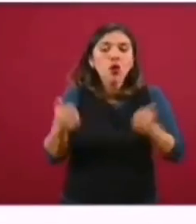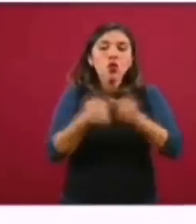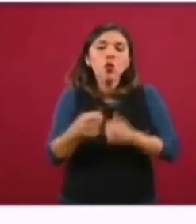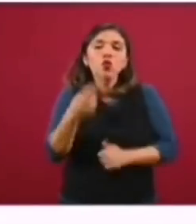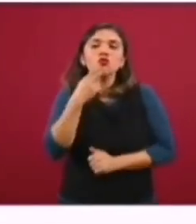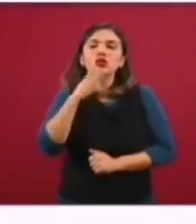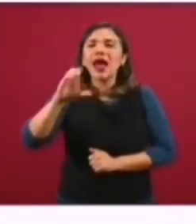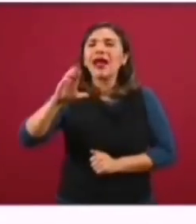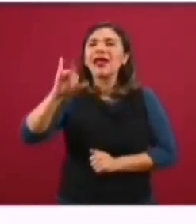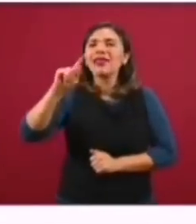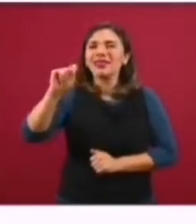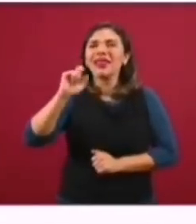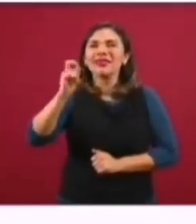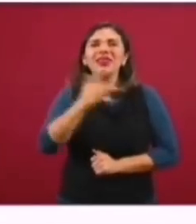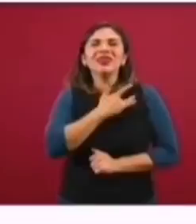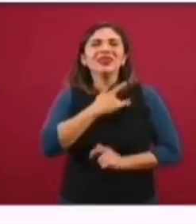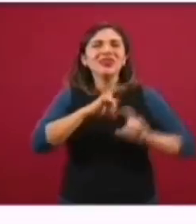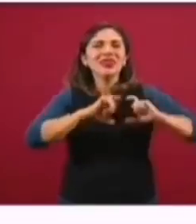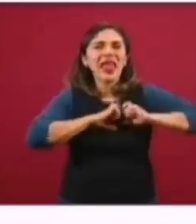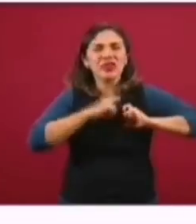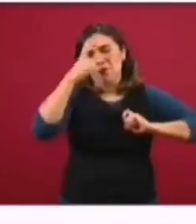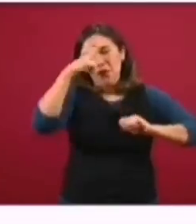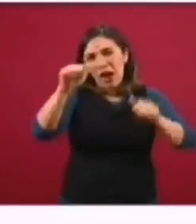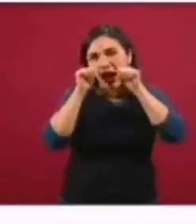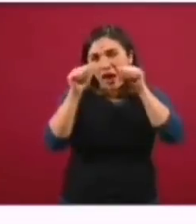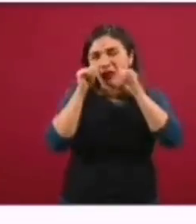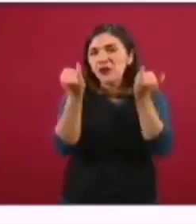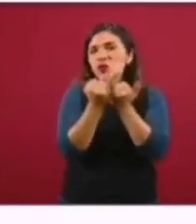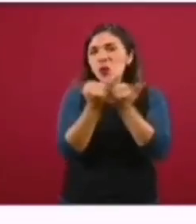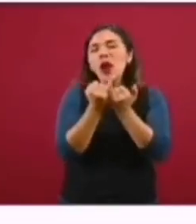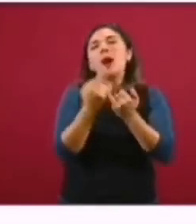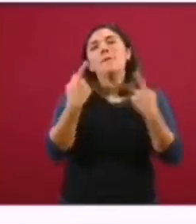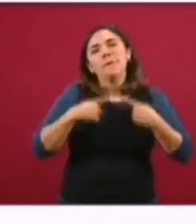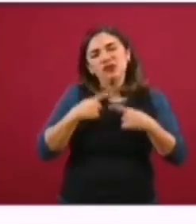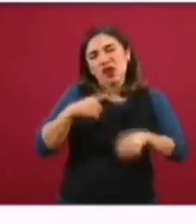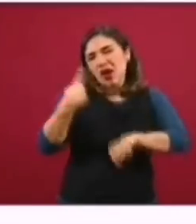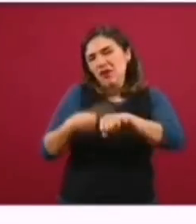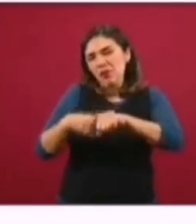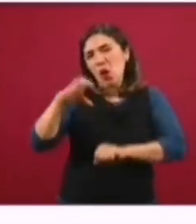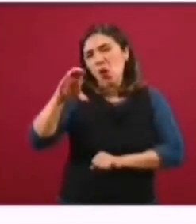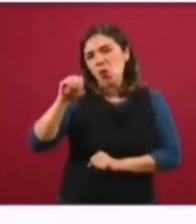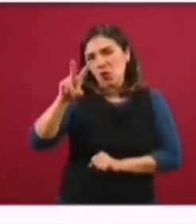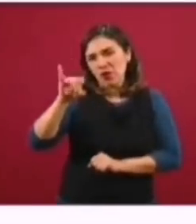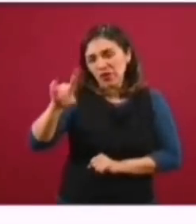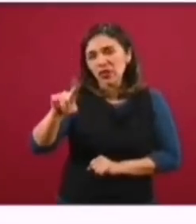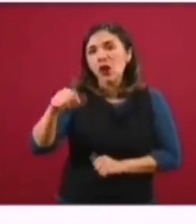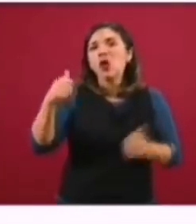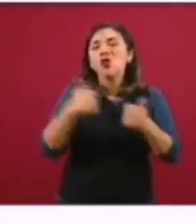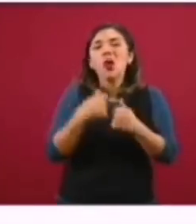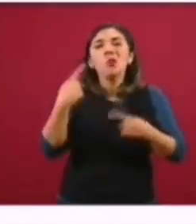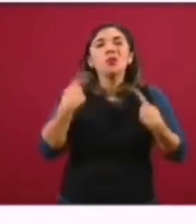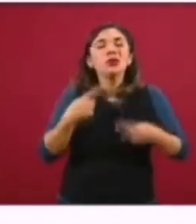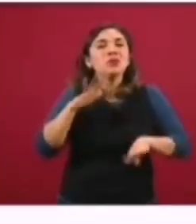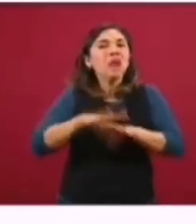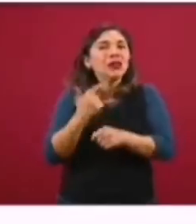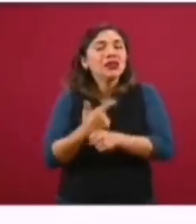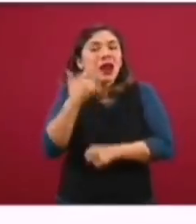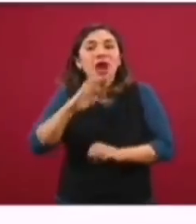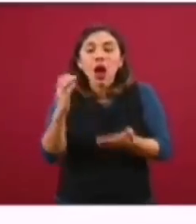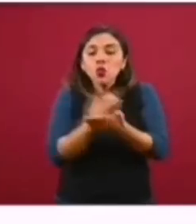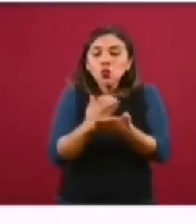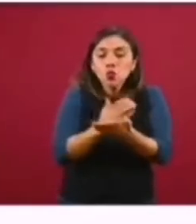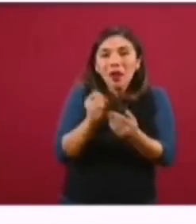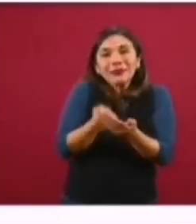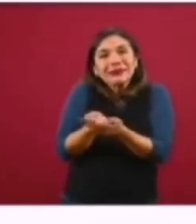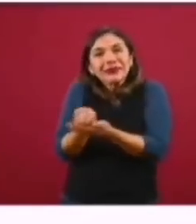los CRITs del Teletón para atender pacientes COVID, en este caso son convalescientes los que ya van de salida.